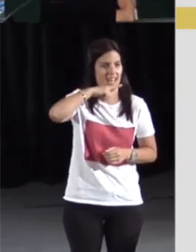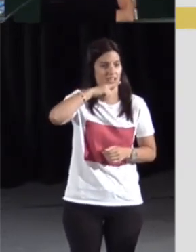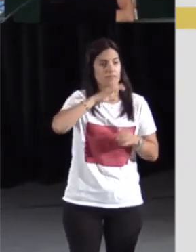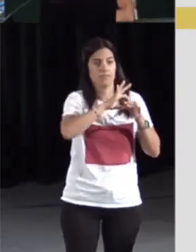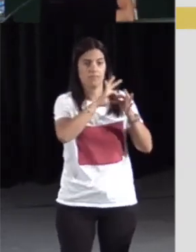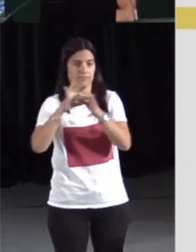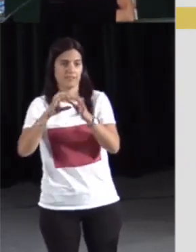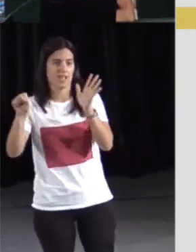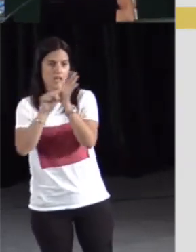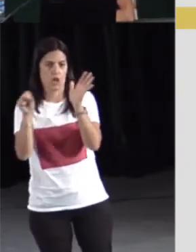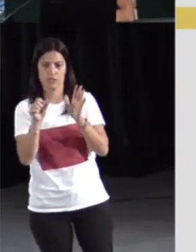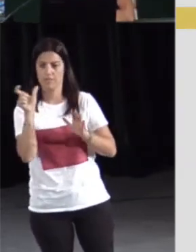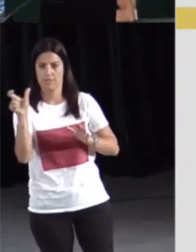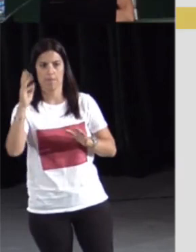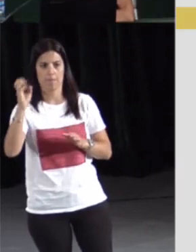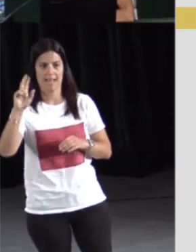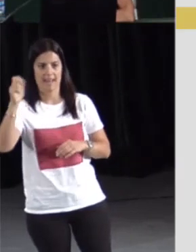anotado con la glosa pera.